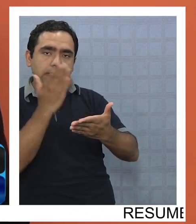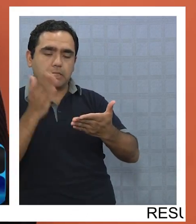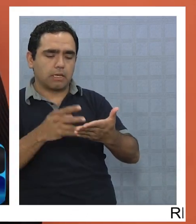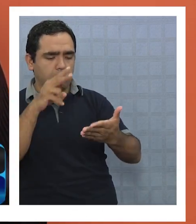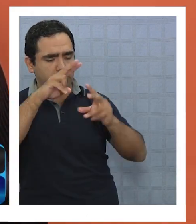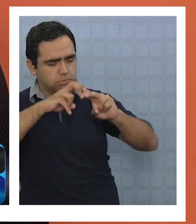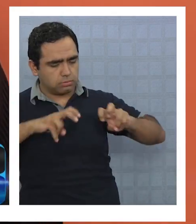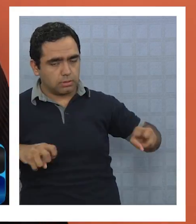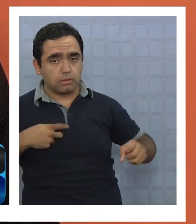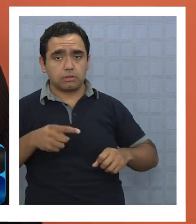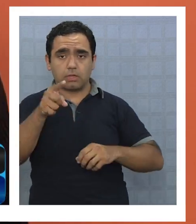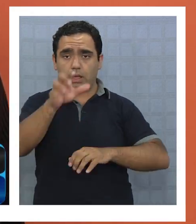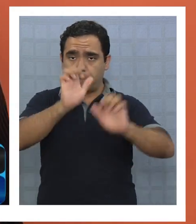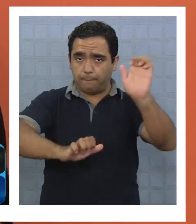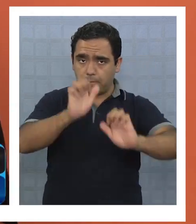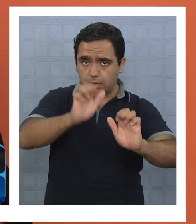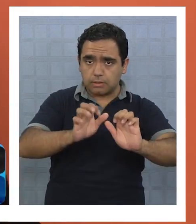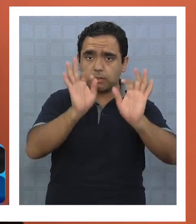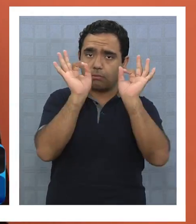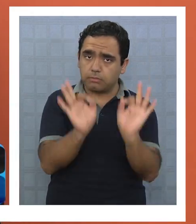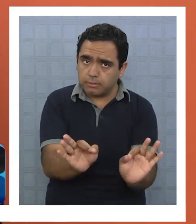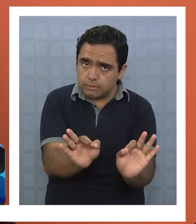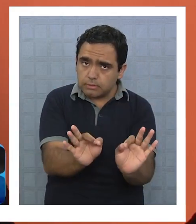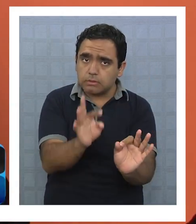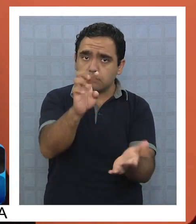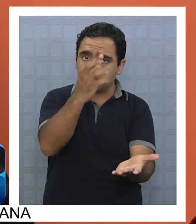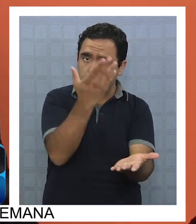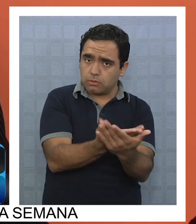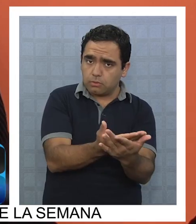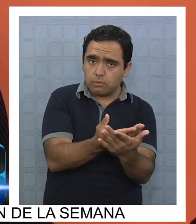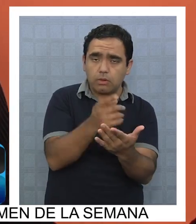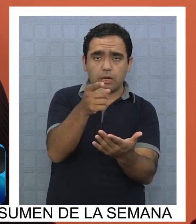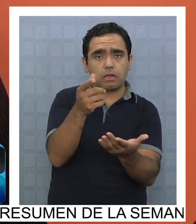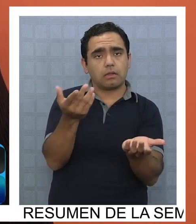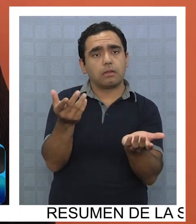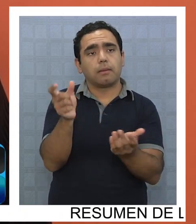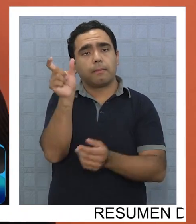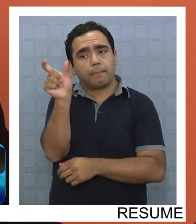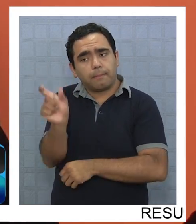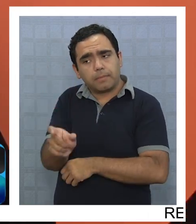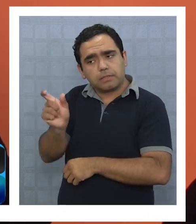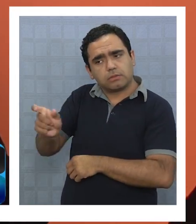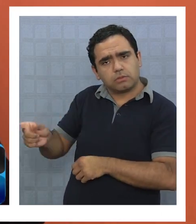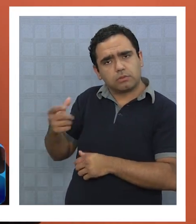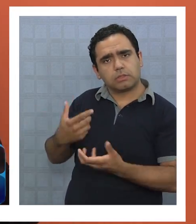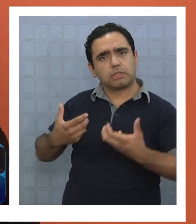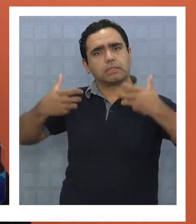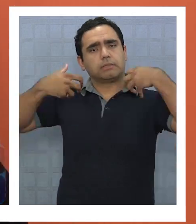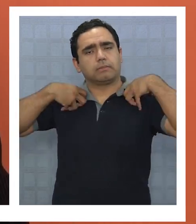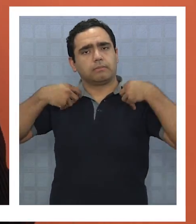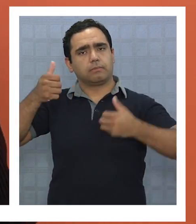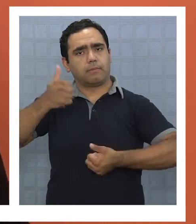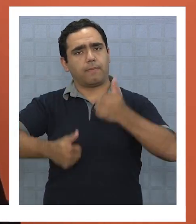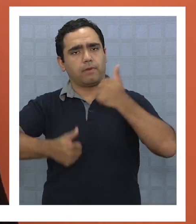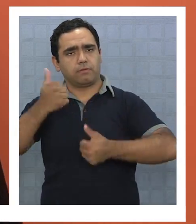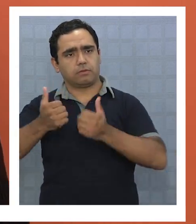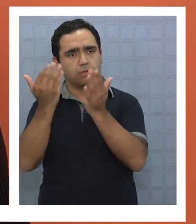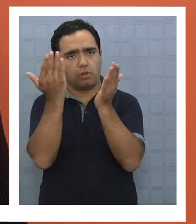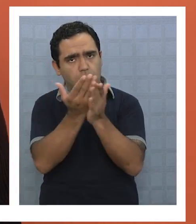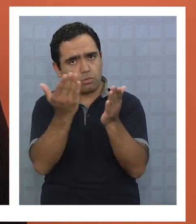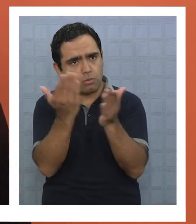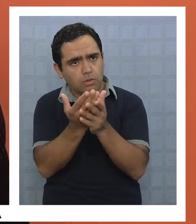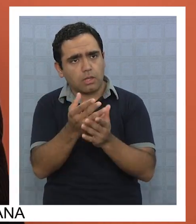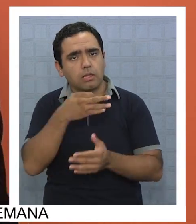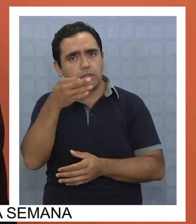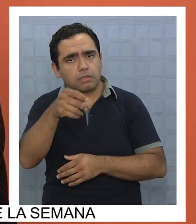Entonces la empresa, si está correcta o no está correcta. Los asesores son aquellos profesionales que estudian